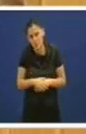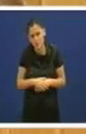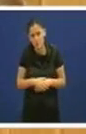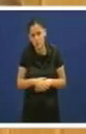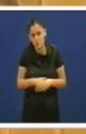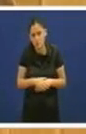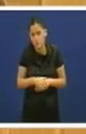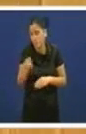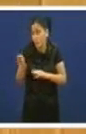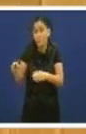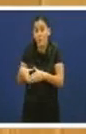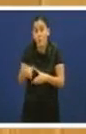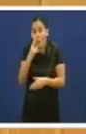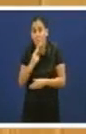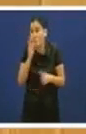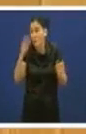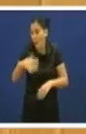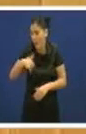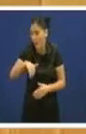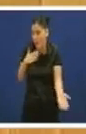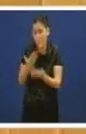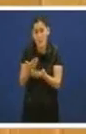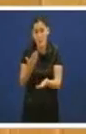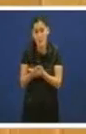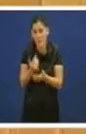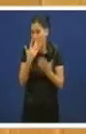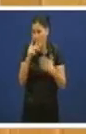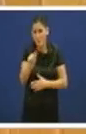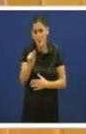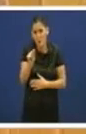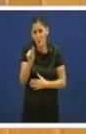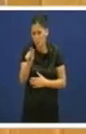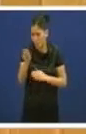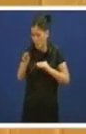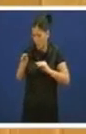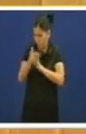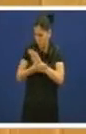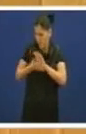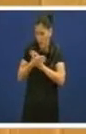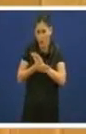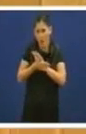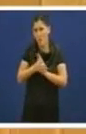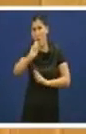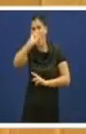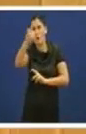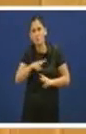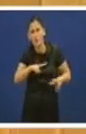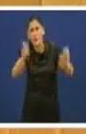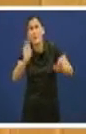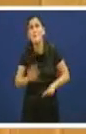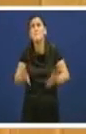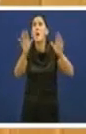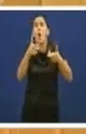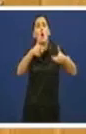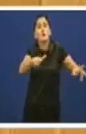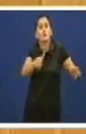Vostedes non o teñen. E así o están demostrando que en 10 minutos falou do seu libro pero nunca nunca do sector naval.